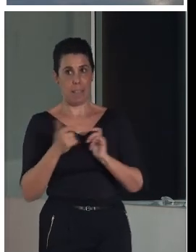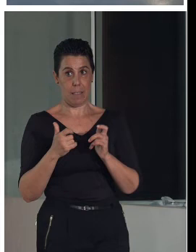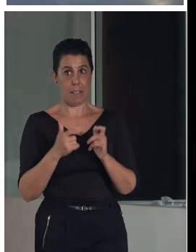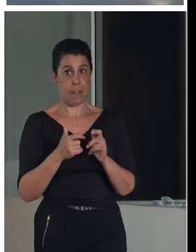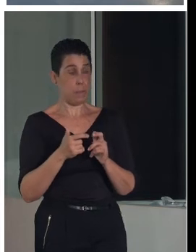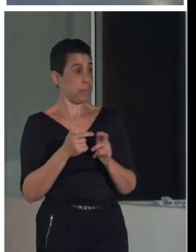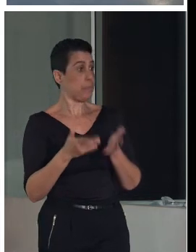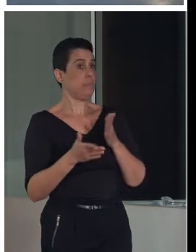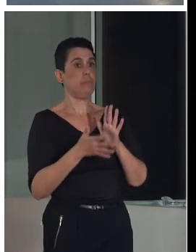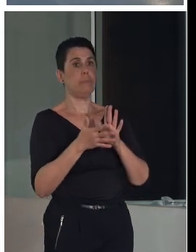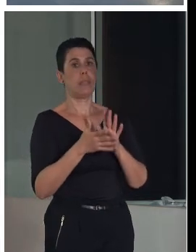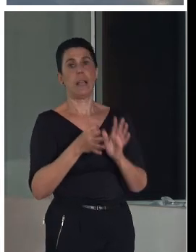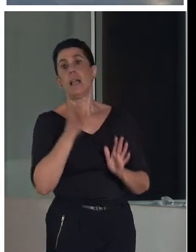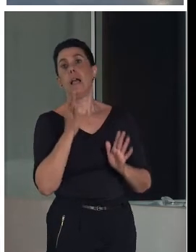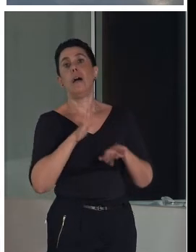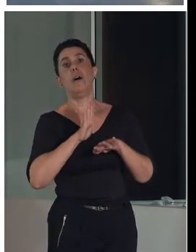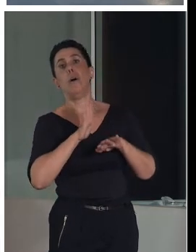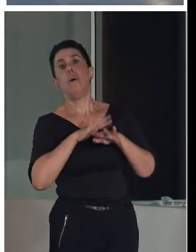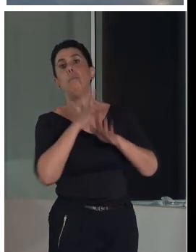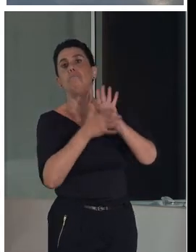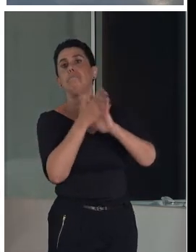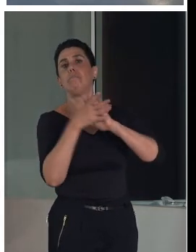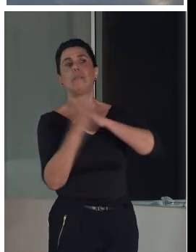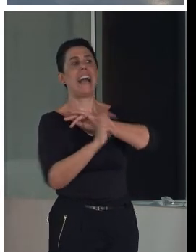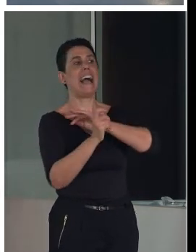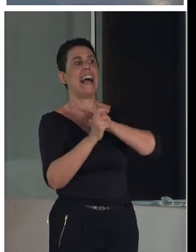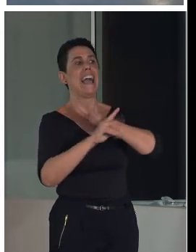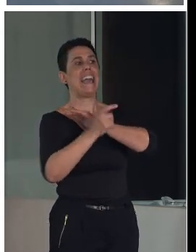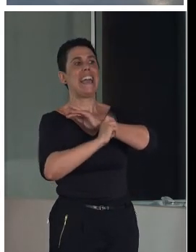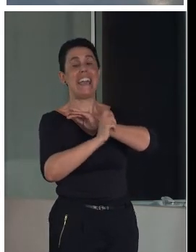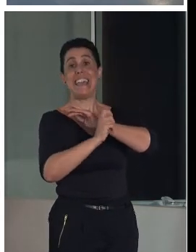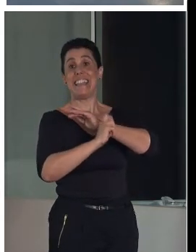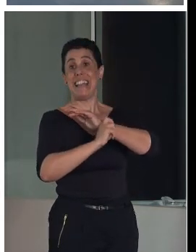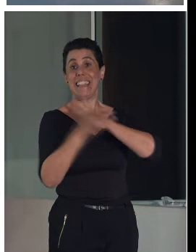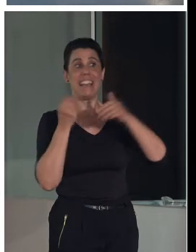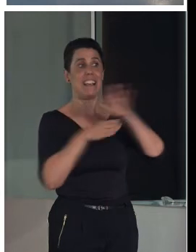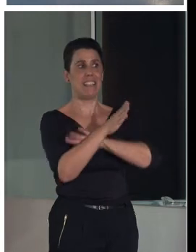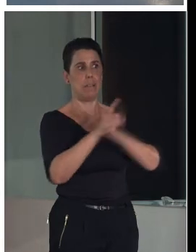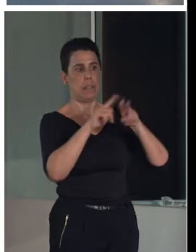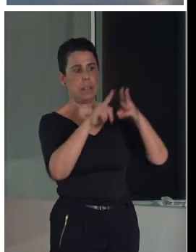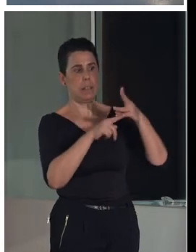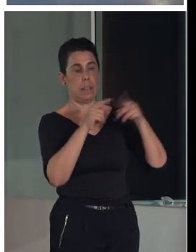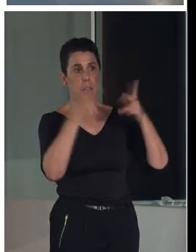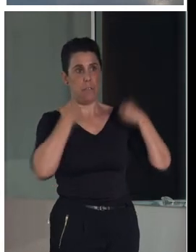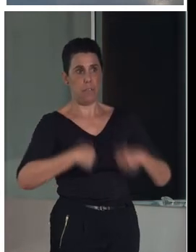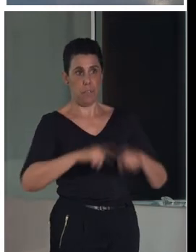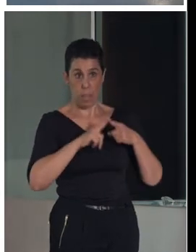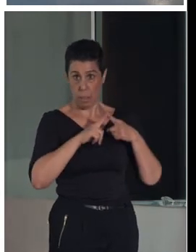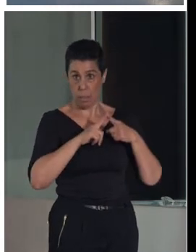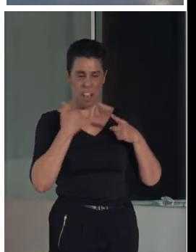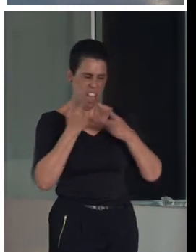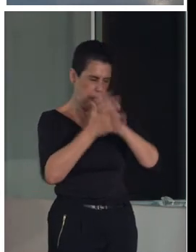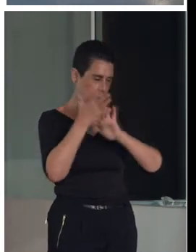hablar de las estrategias de accesibilidad sin hablar de tres tipos de accesibilidad, que son la física, de la que hemos hablado un